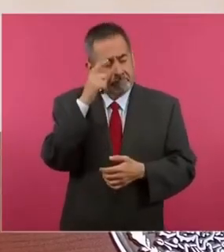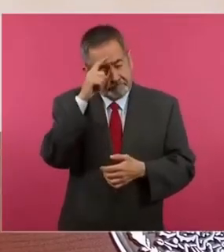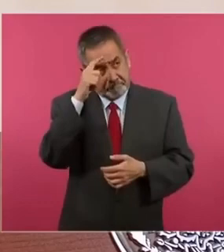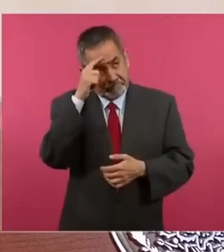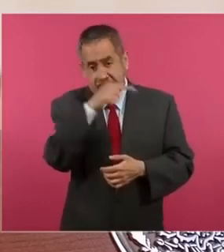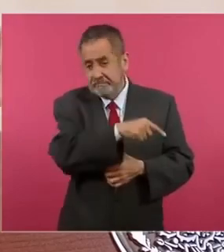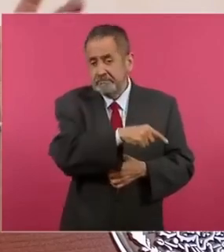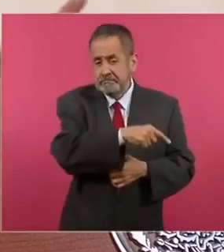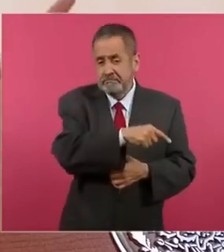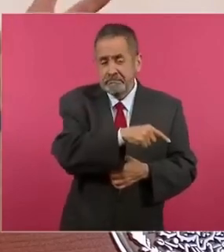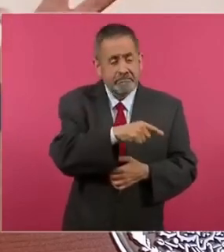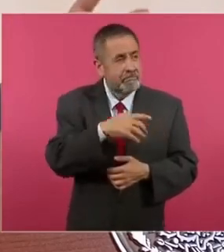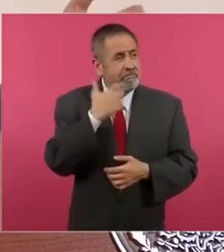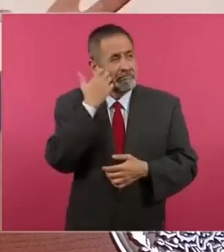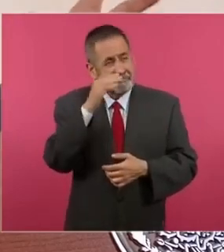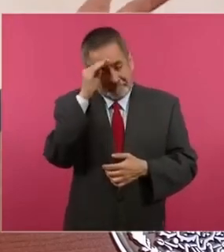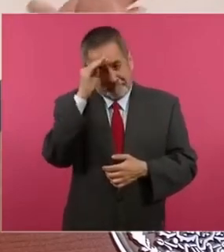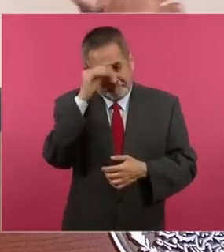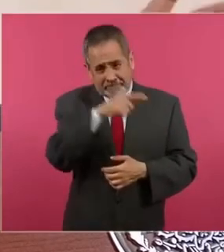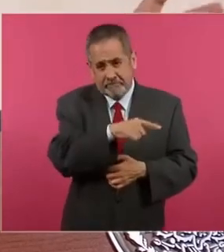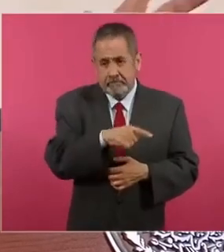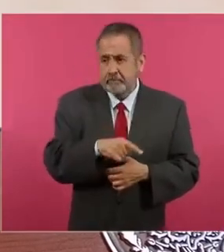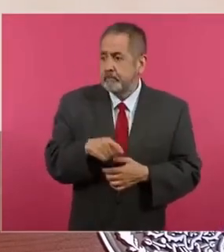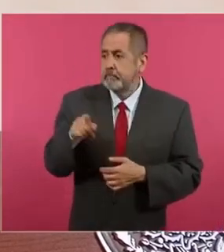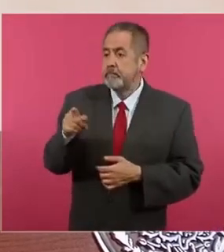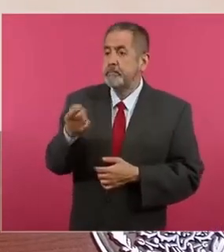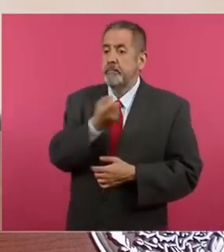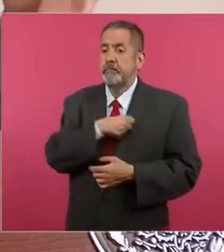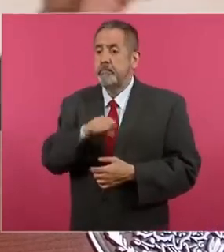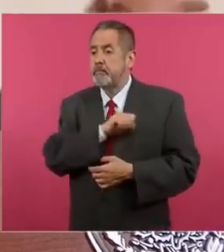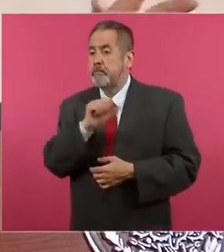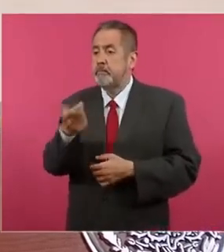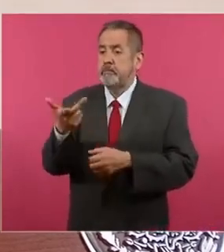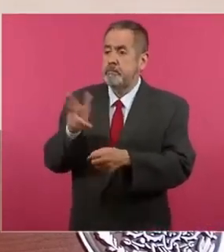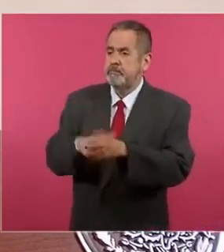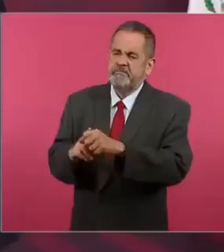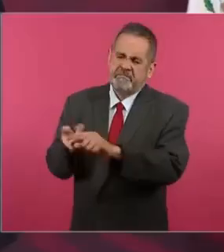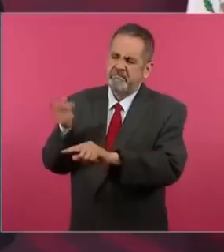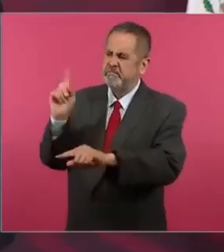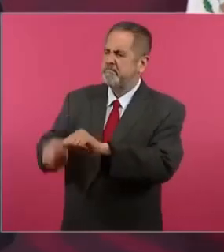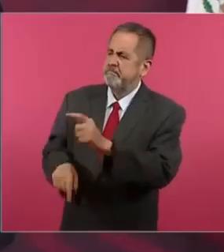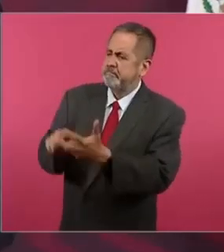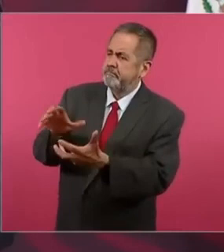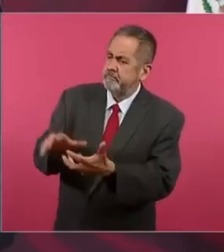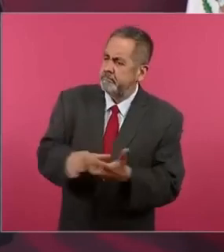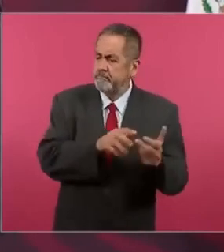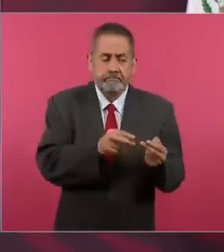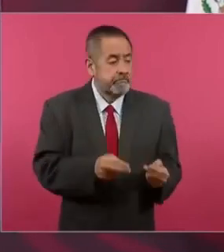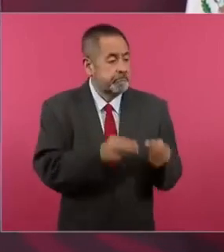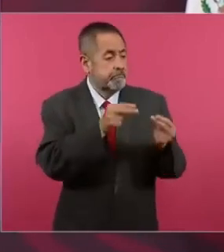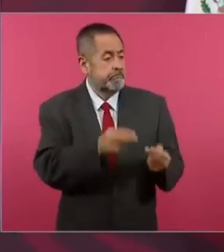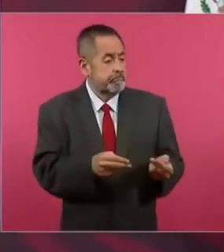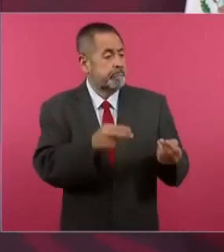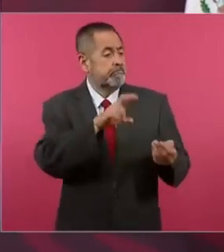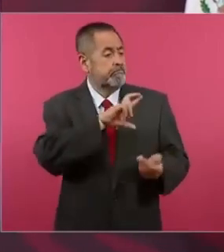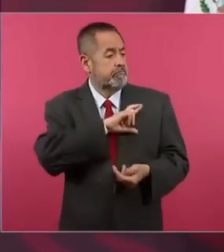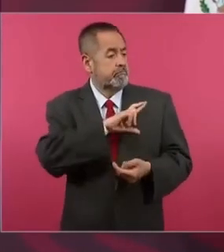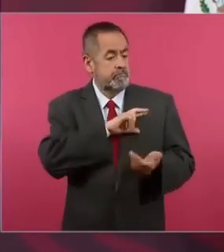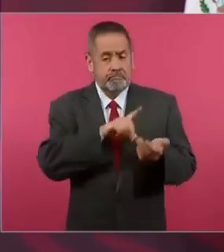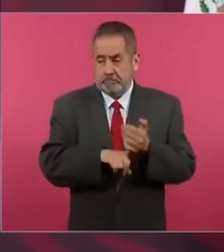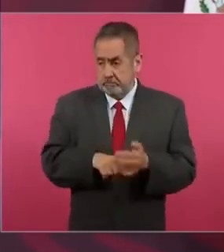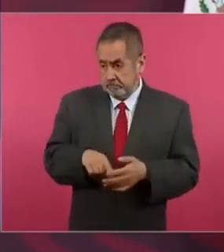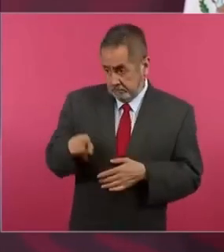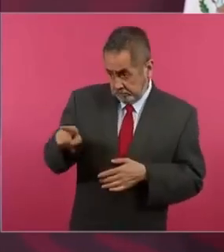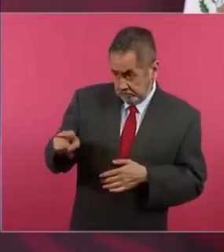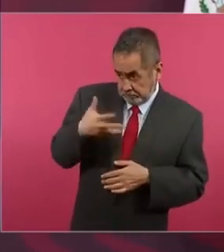poner la salud al mercado como si fuese una mercancía para que se pueda curar